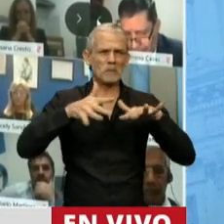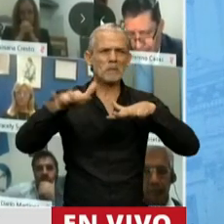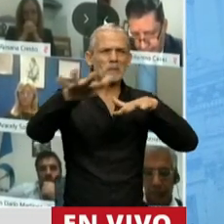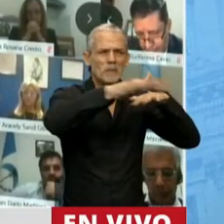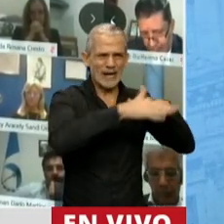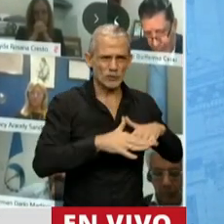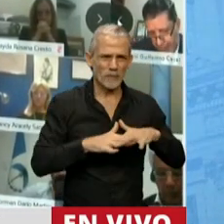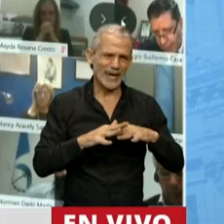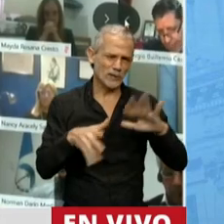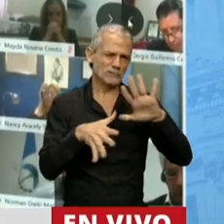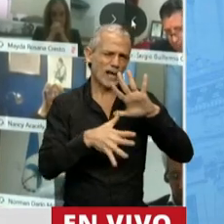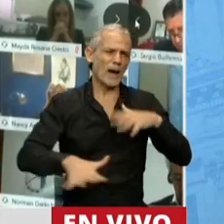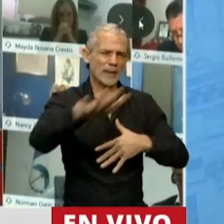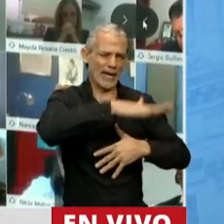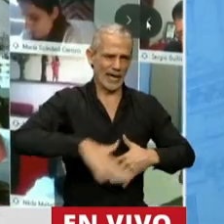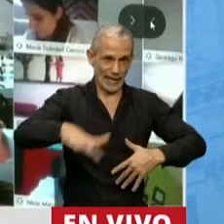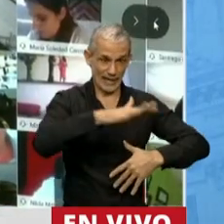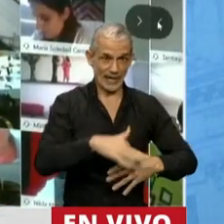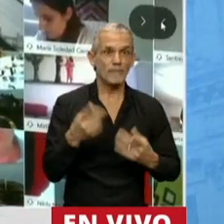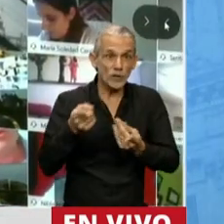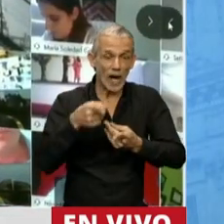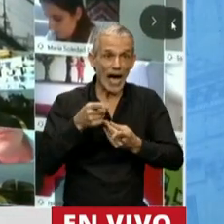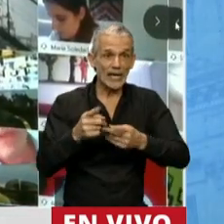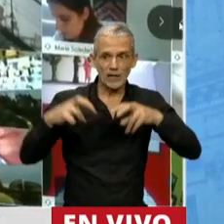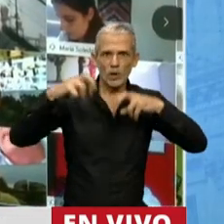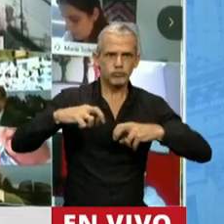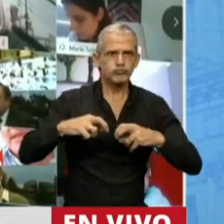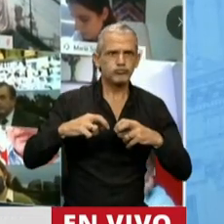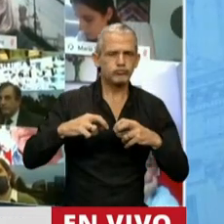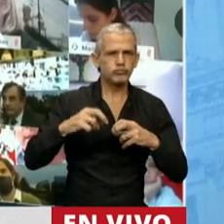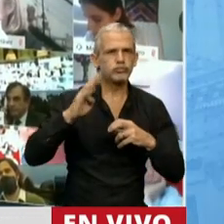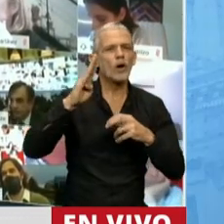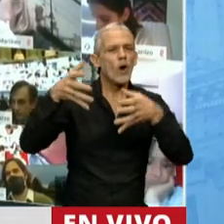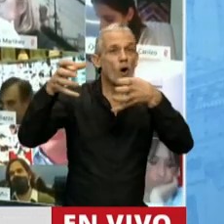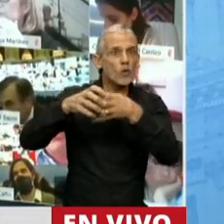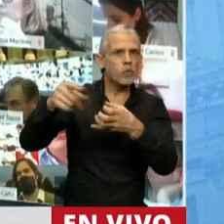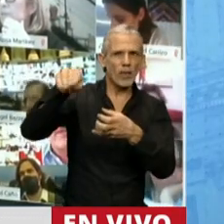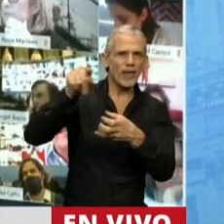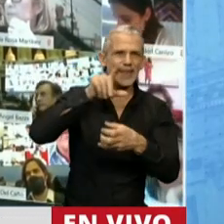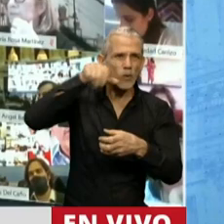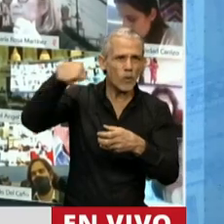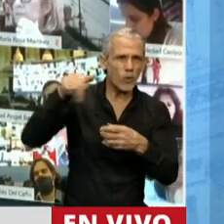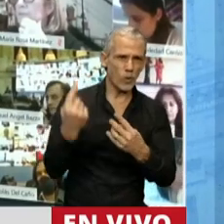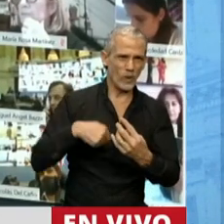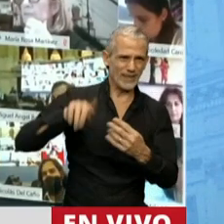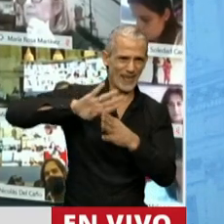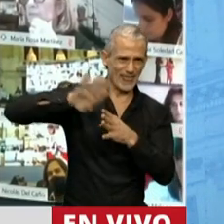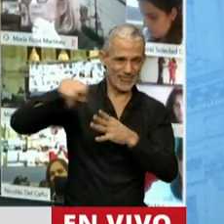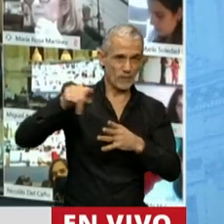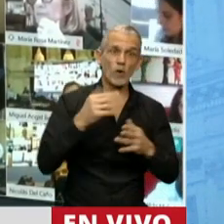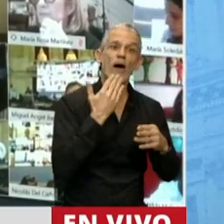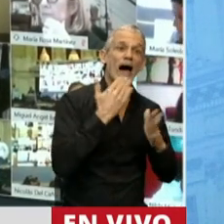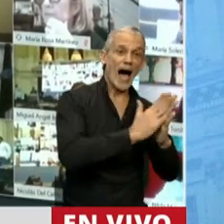de lo que paga la región. Entonces, acá está la paritaria que tuvo BlackRock y los acreedores, fue una paritaria que pasó desde